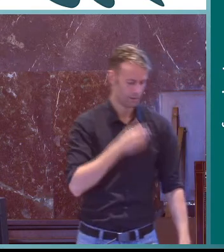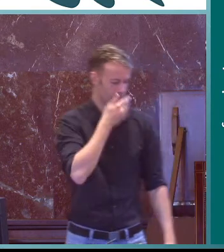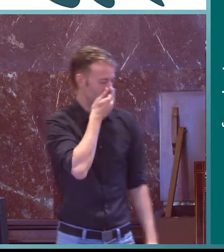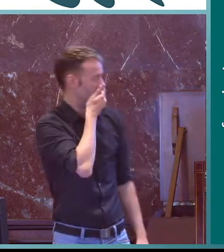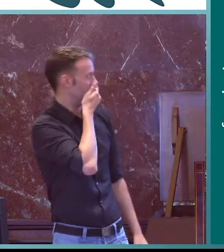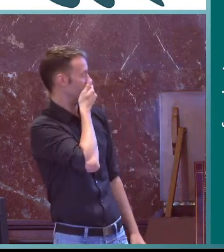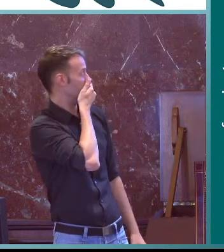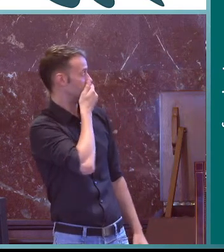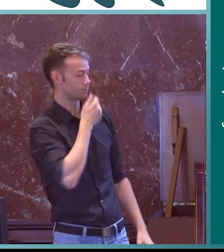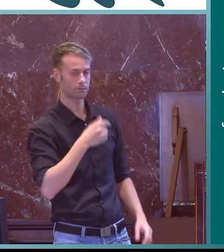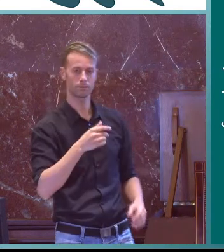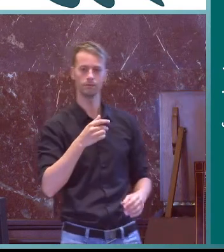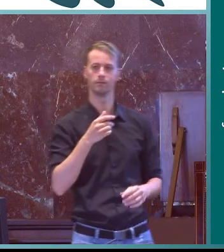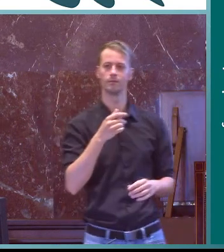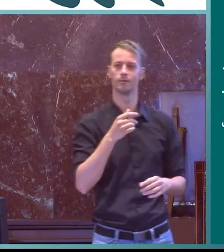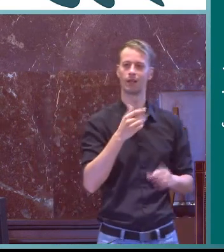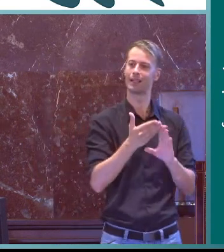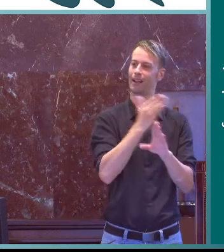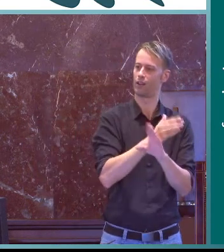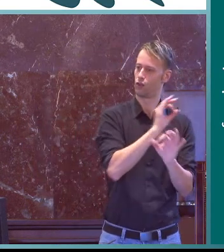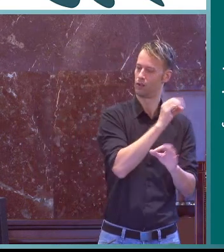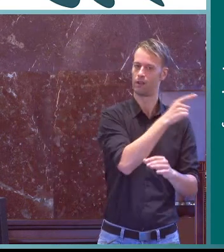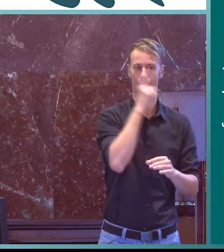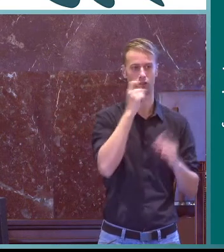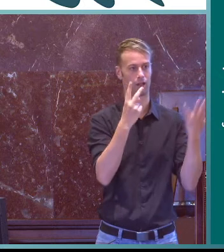os estaba contando y enriquecieron todo lo que estábamos hablando en ese momento